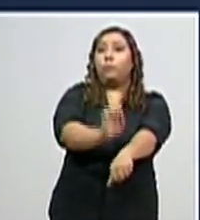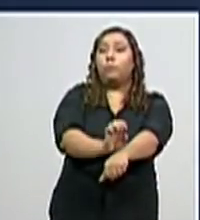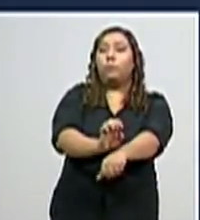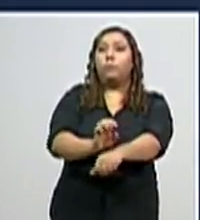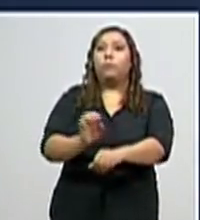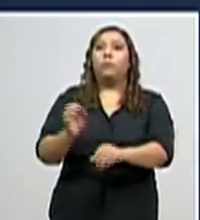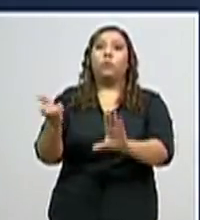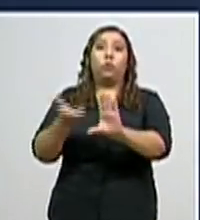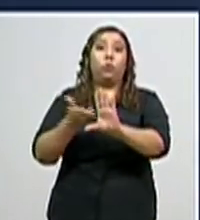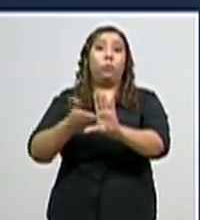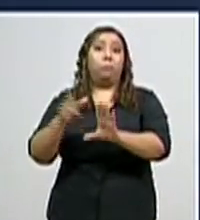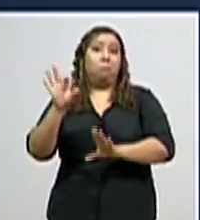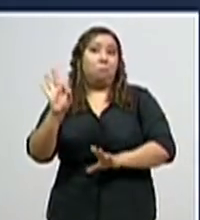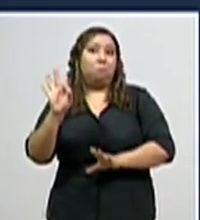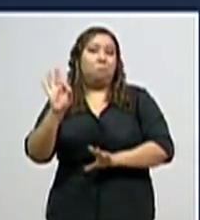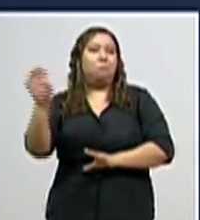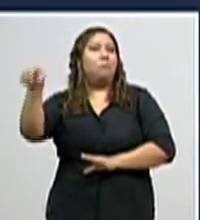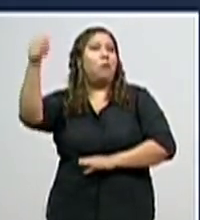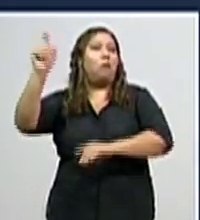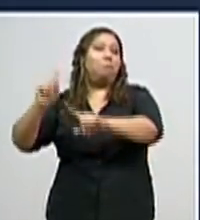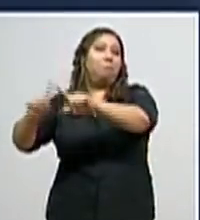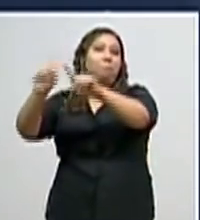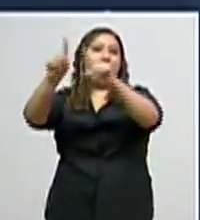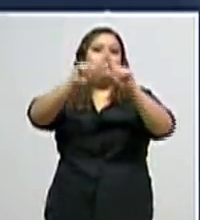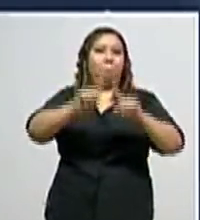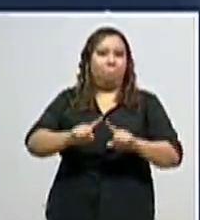9 a Choloteca y el resto a nivel nacional.